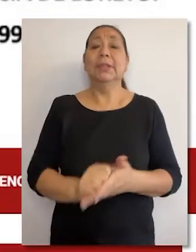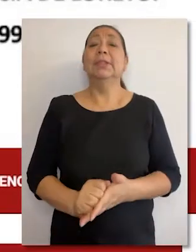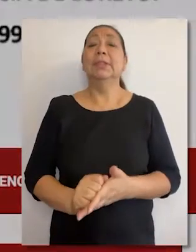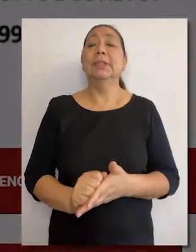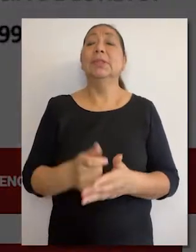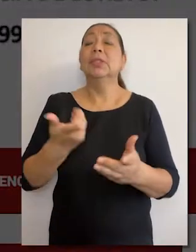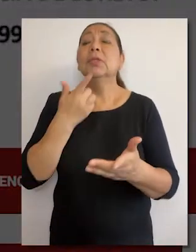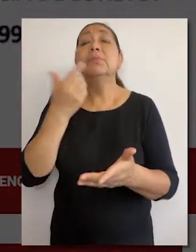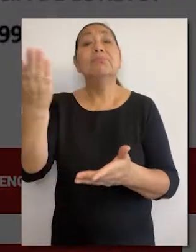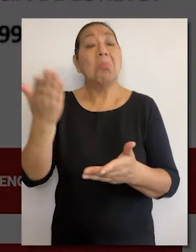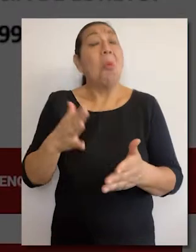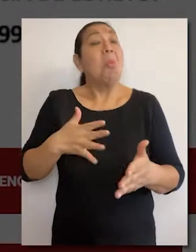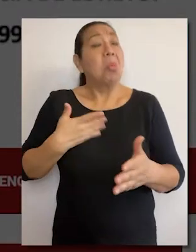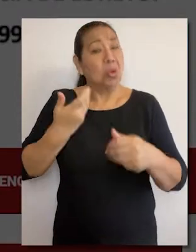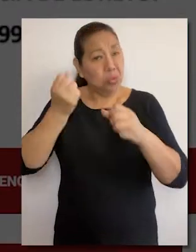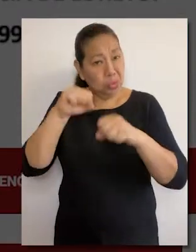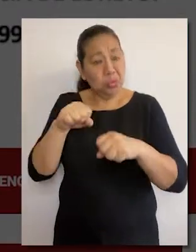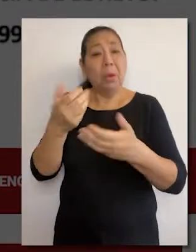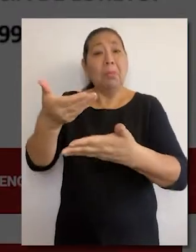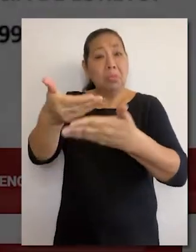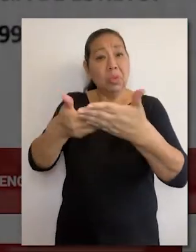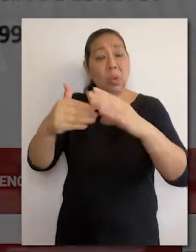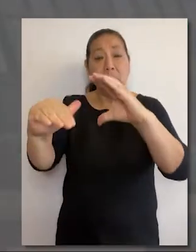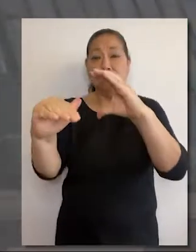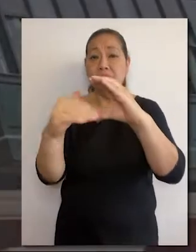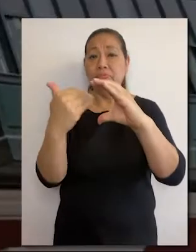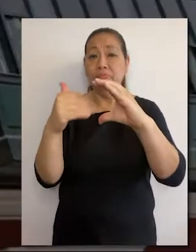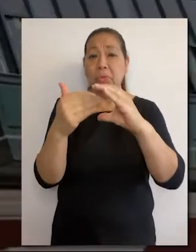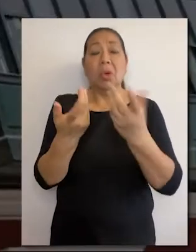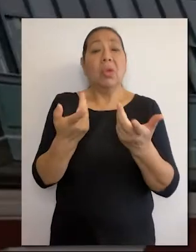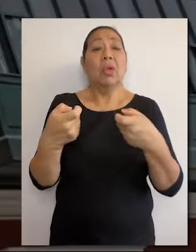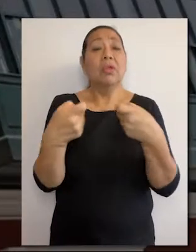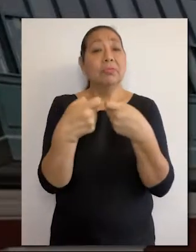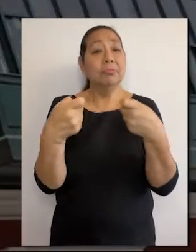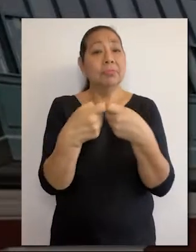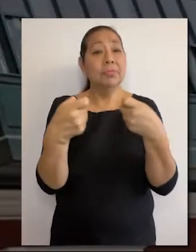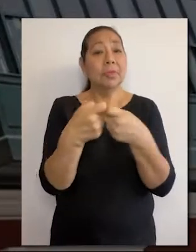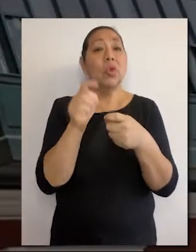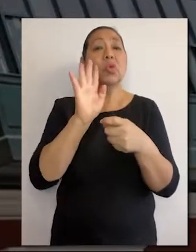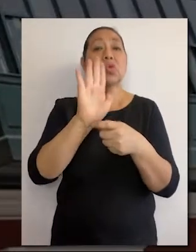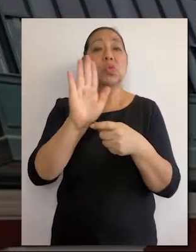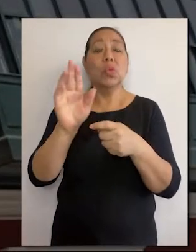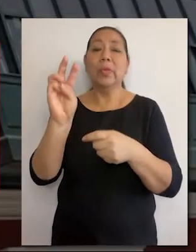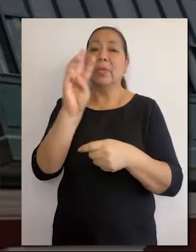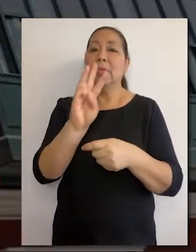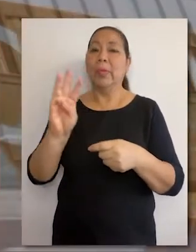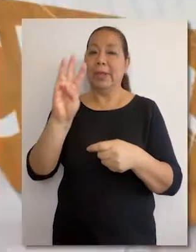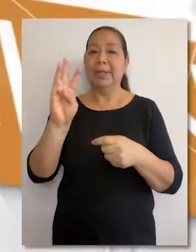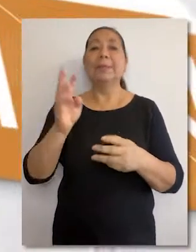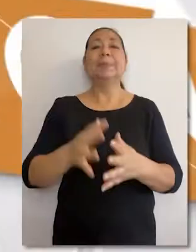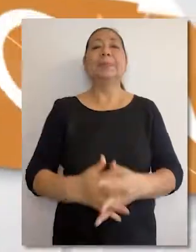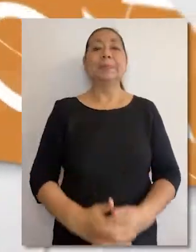Litigantes o no pueden acceder a expedientes y cuadernillos de manera online desde la web del TC.